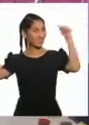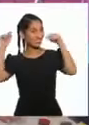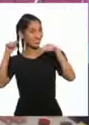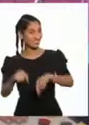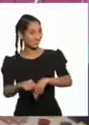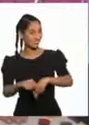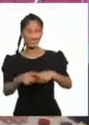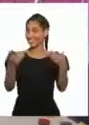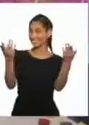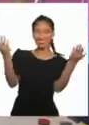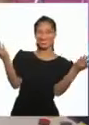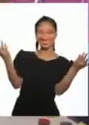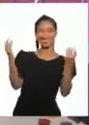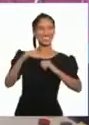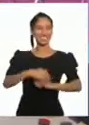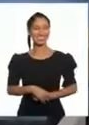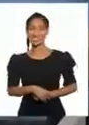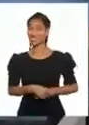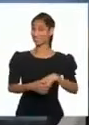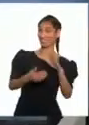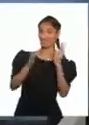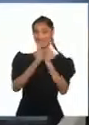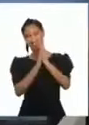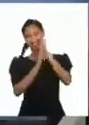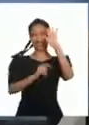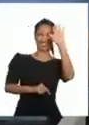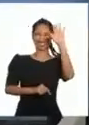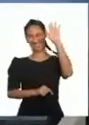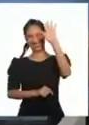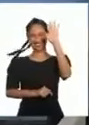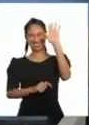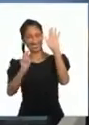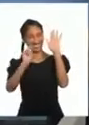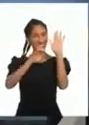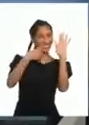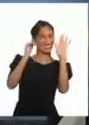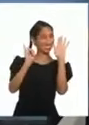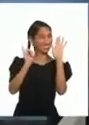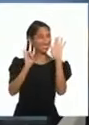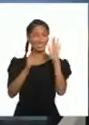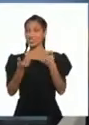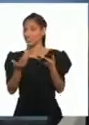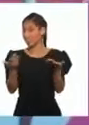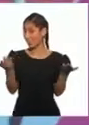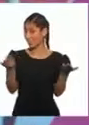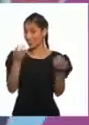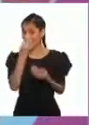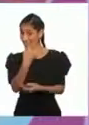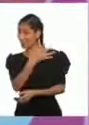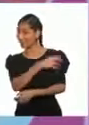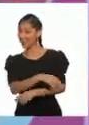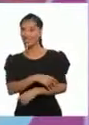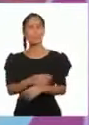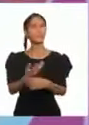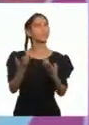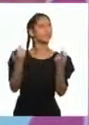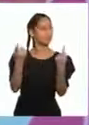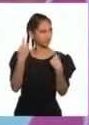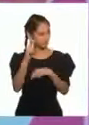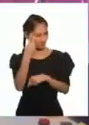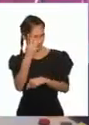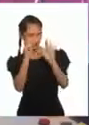¡Estamos de regreso! ¡Presente, Pechi! ¡Genial!